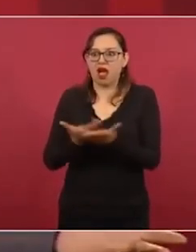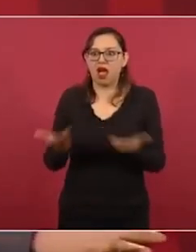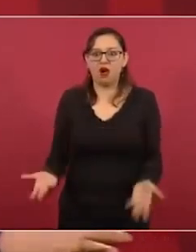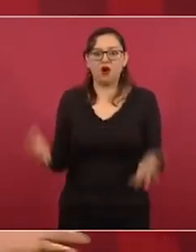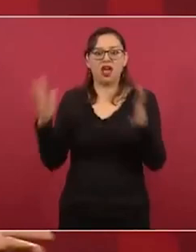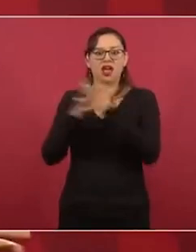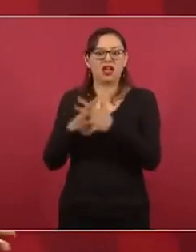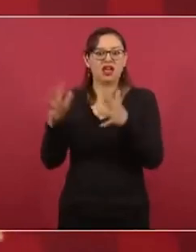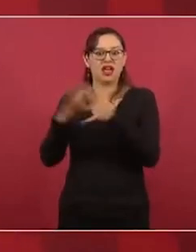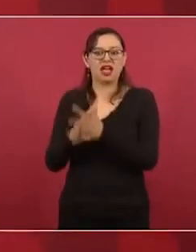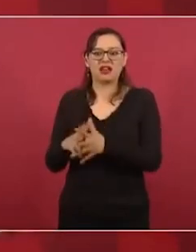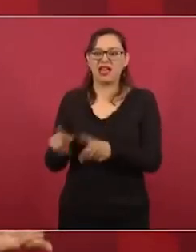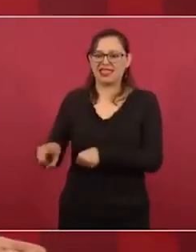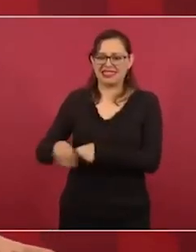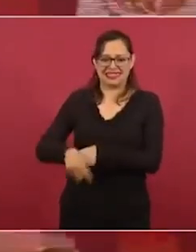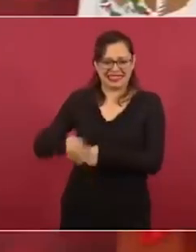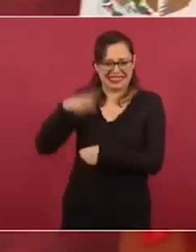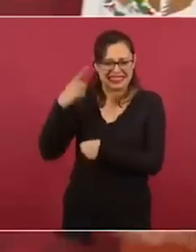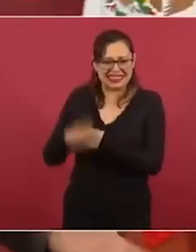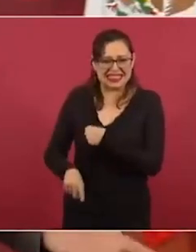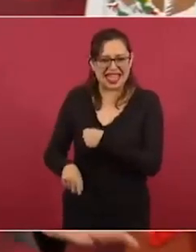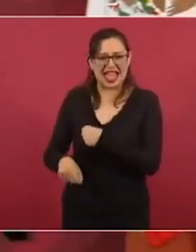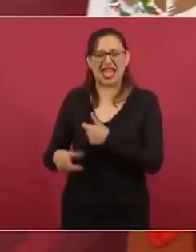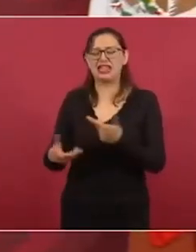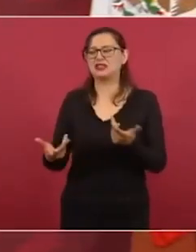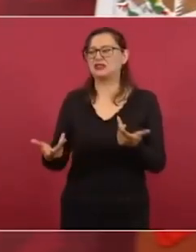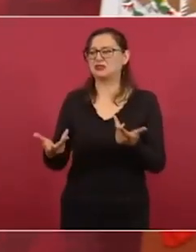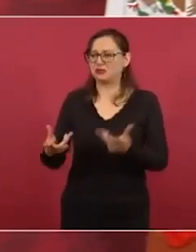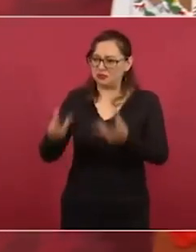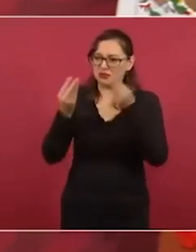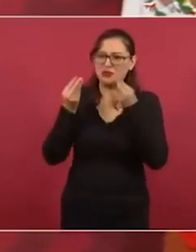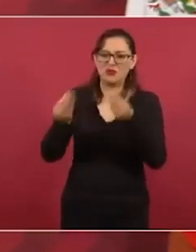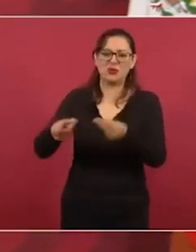¿Dónde quedó la diplomacia? ¿Dónde quedó la política?